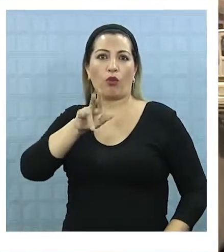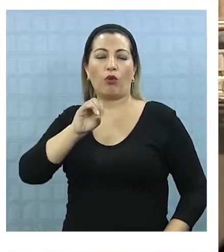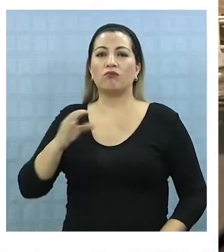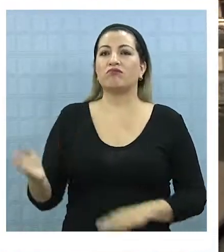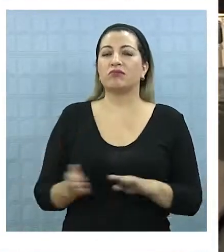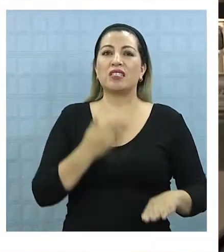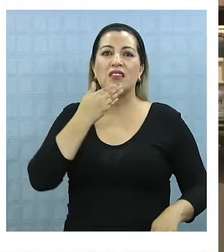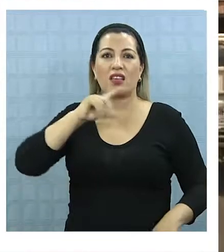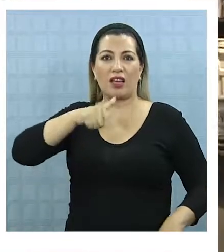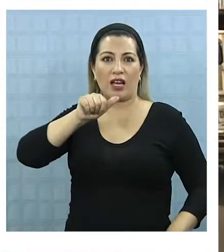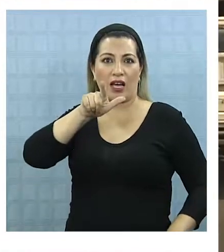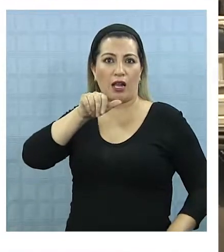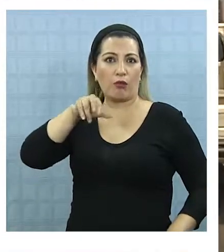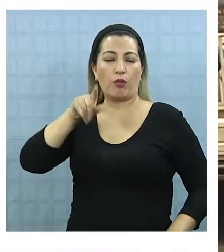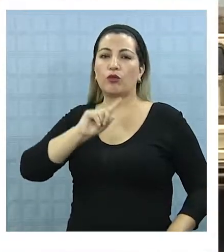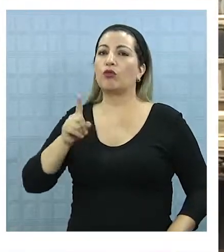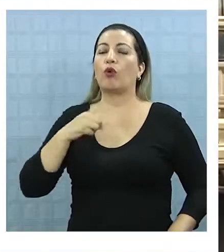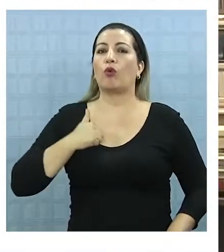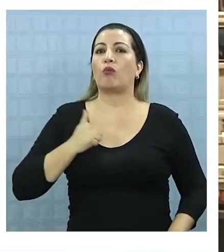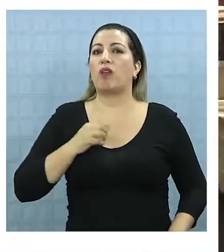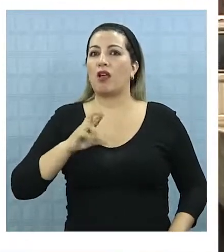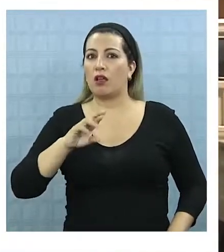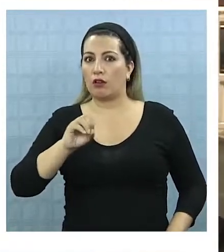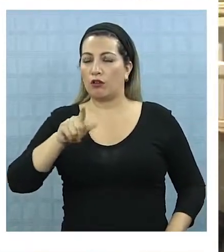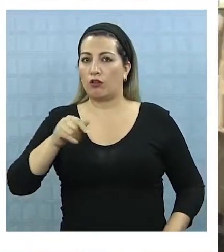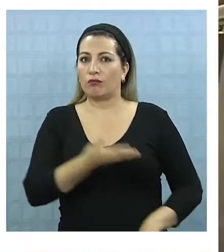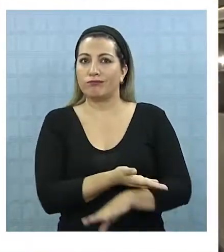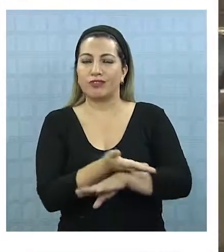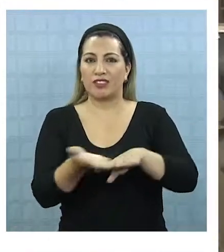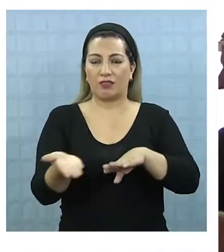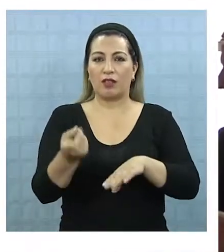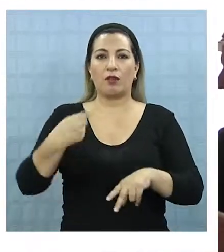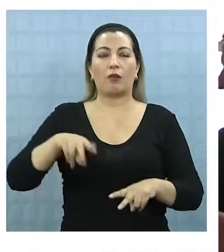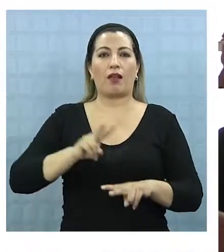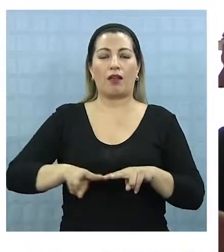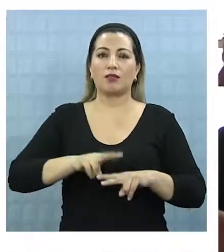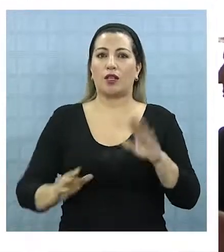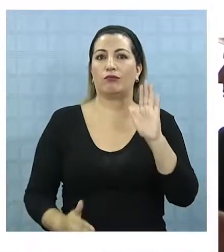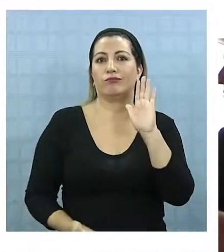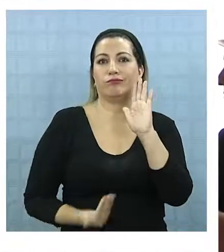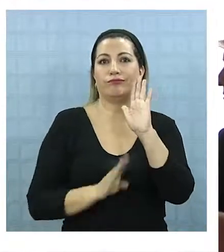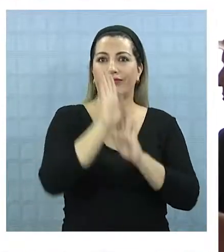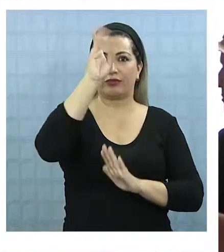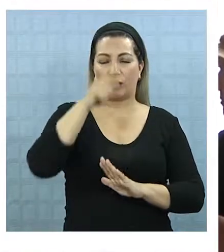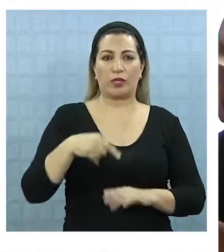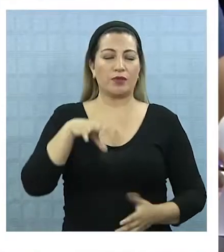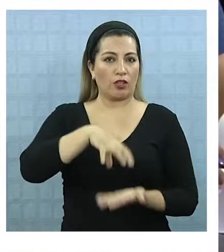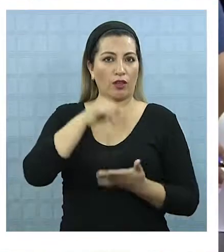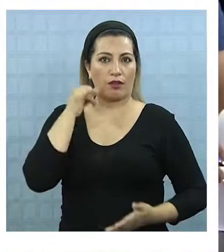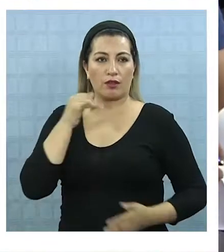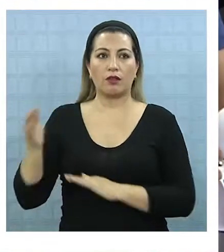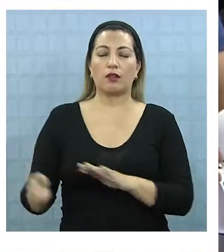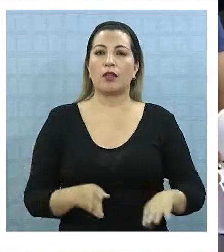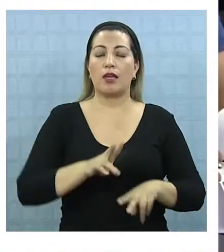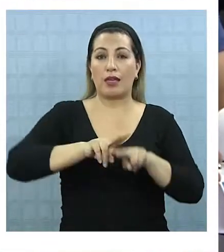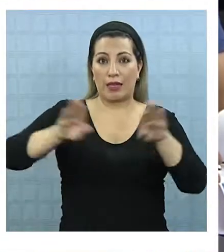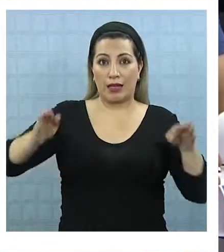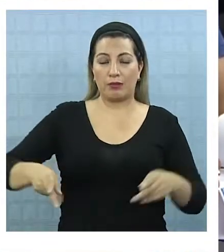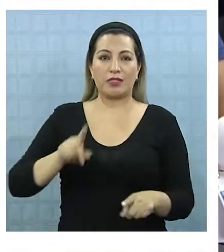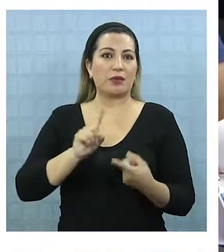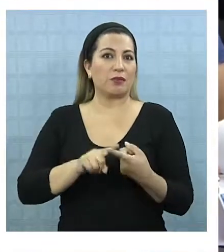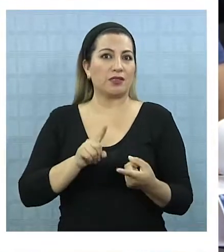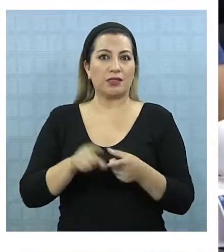módulos, galpones. Y nos está cumpliendo el rol de justamente servir para que haya un crecimiento de nuestra región. En la mesa